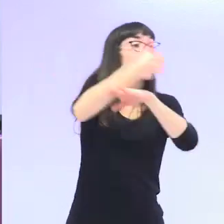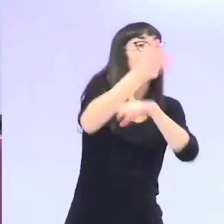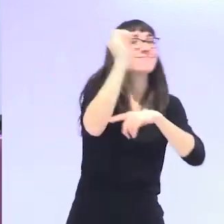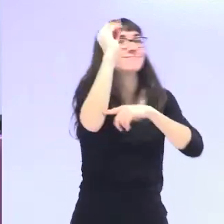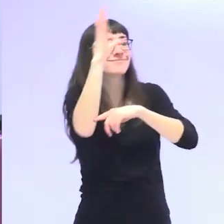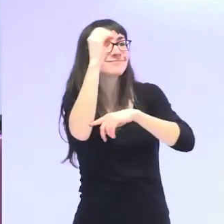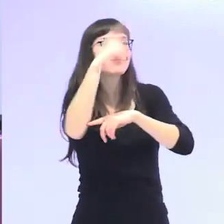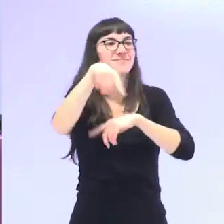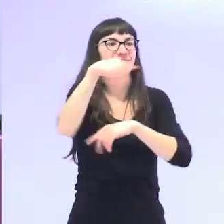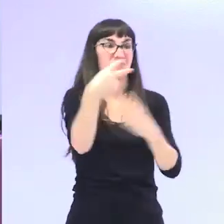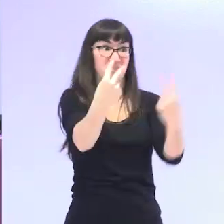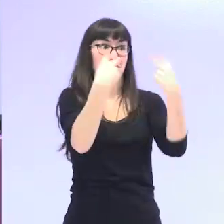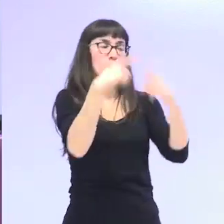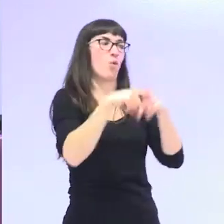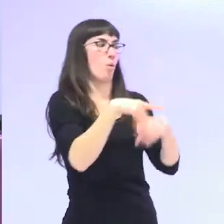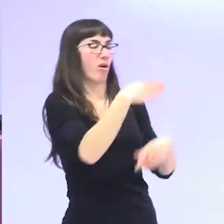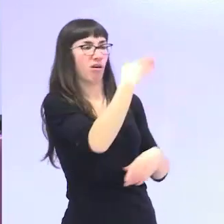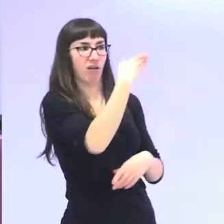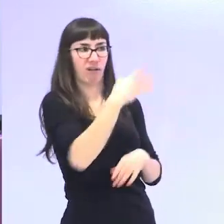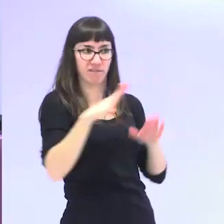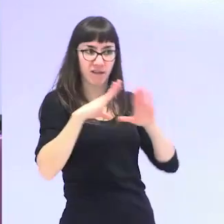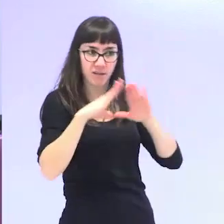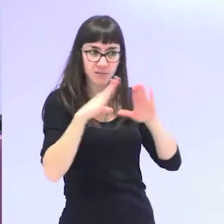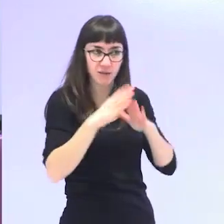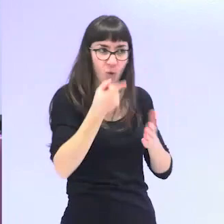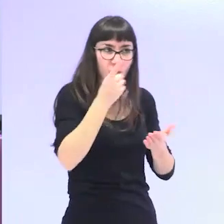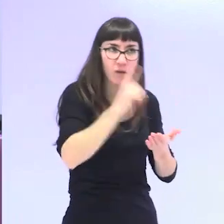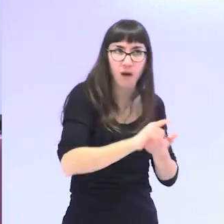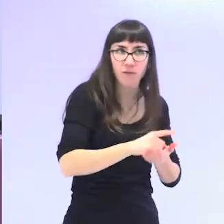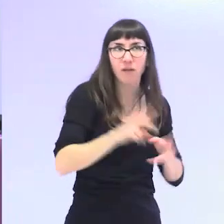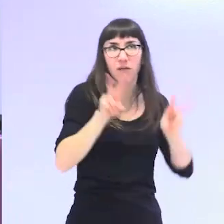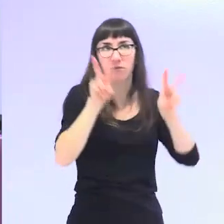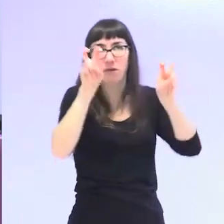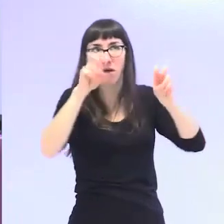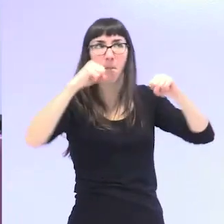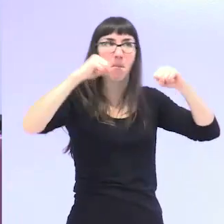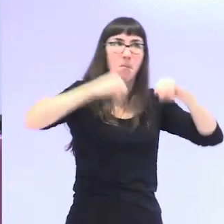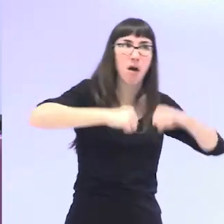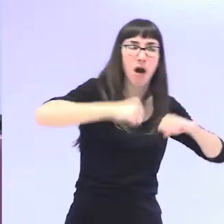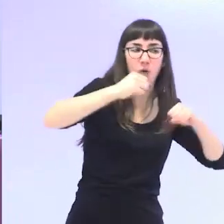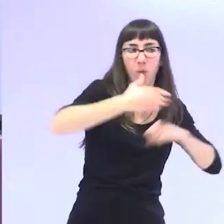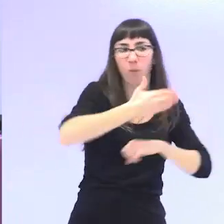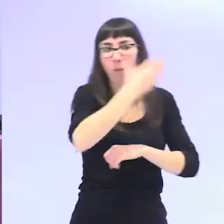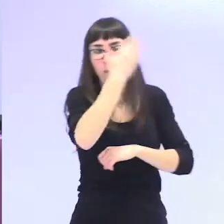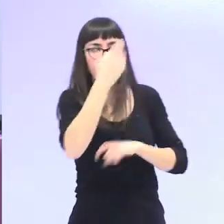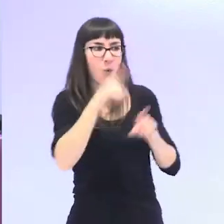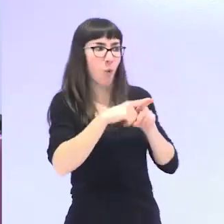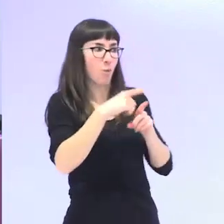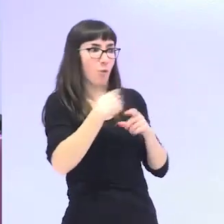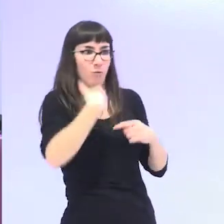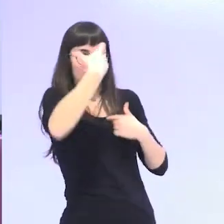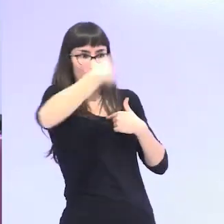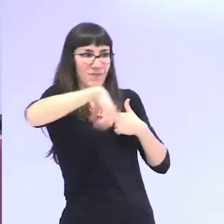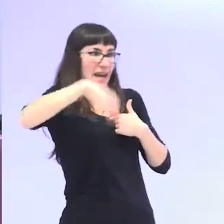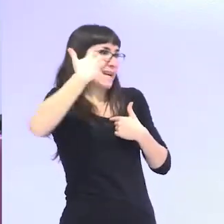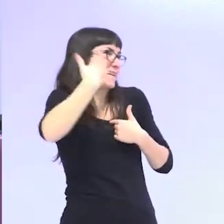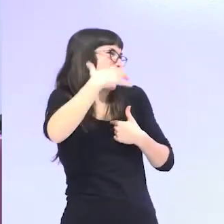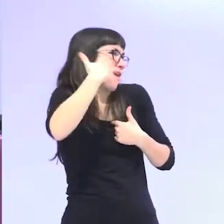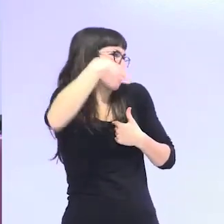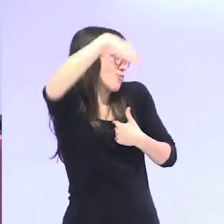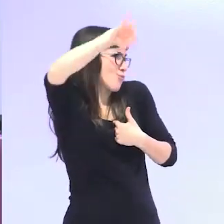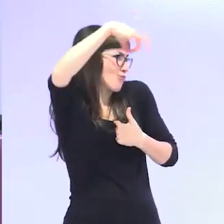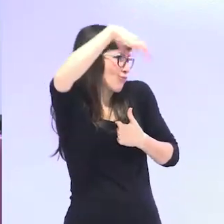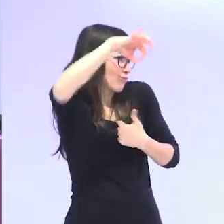ya viene la feminista a decirnos que las mujeres mayores... Pero con una sencilla razón también, porque precisamente la